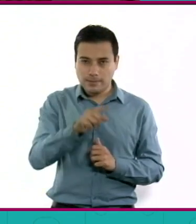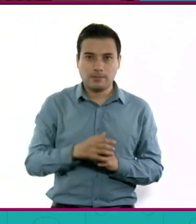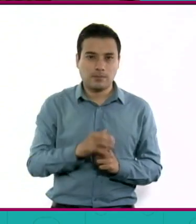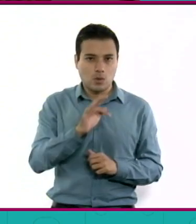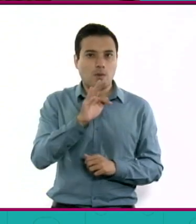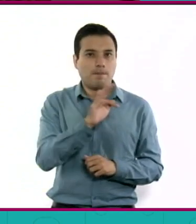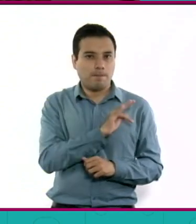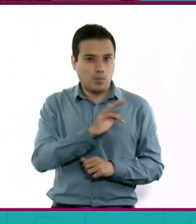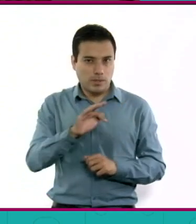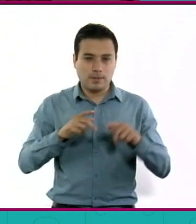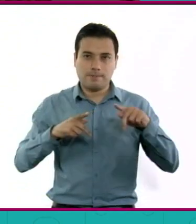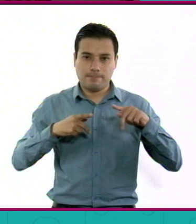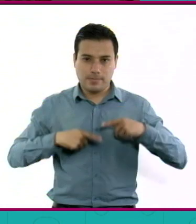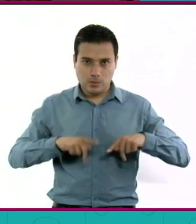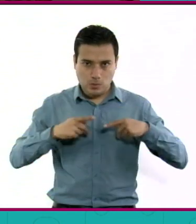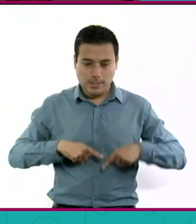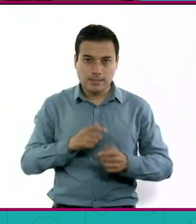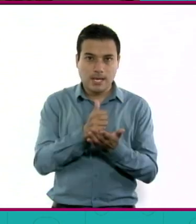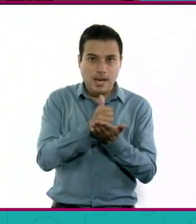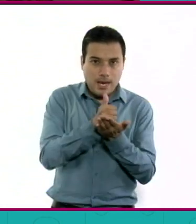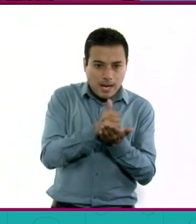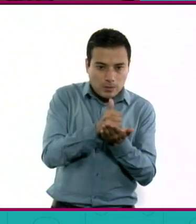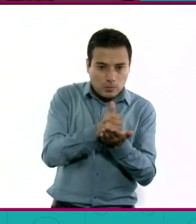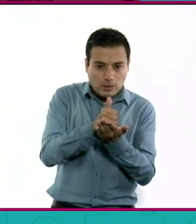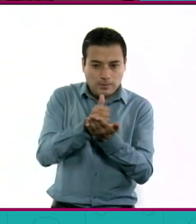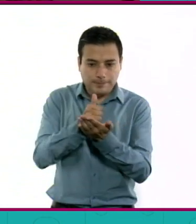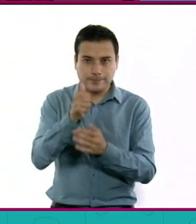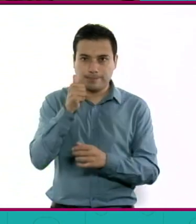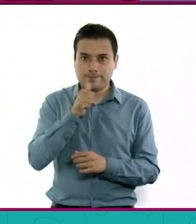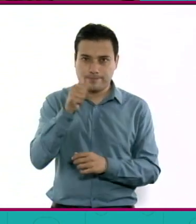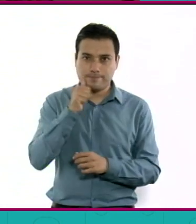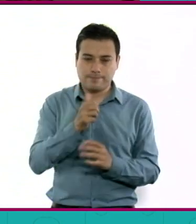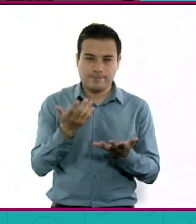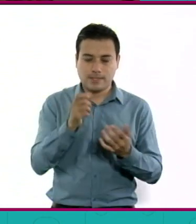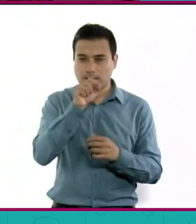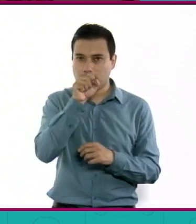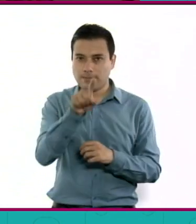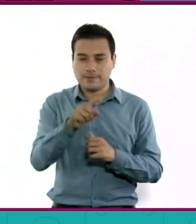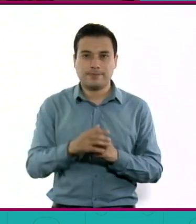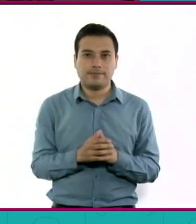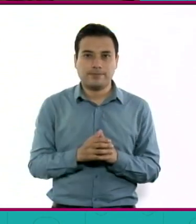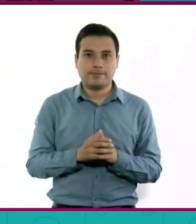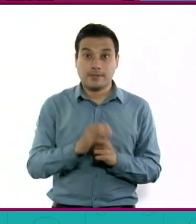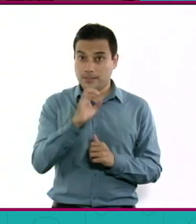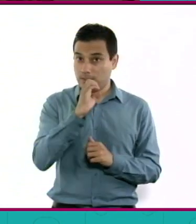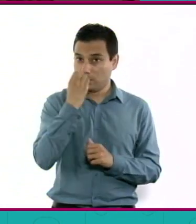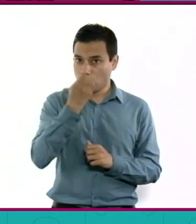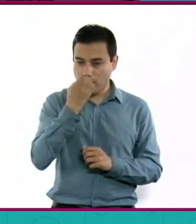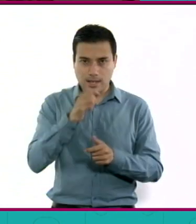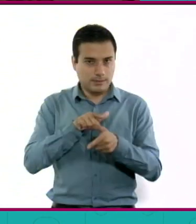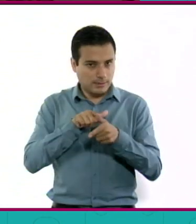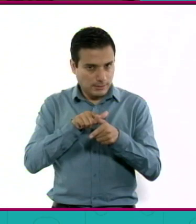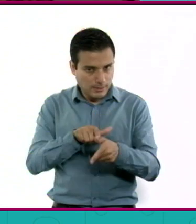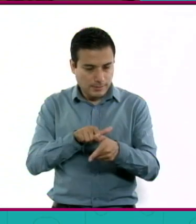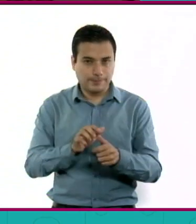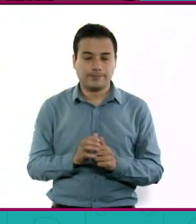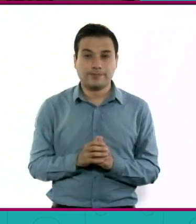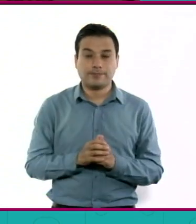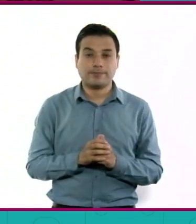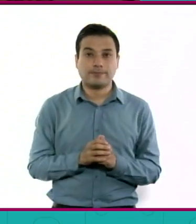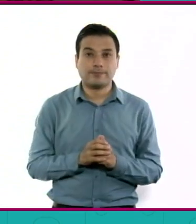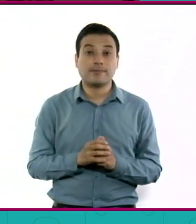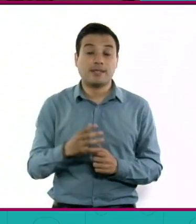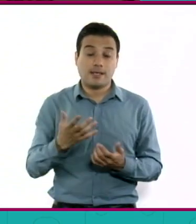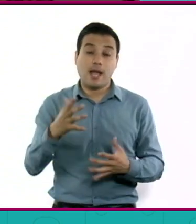poder ayudar al de al lado, el poder crecer y entender, el poder no abandonar la escuela. Muchas veces es por